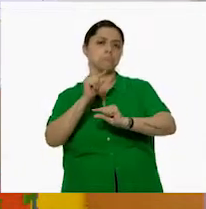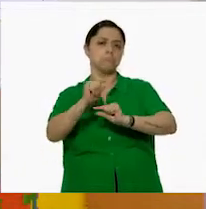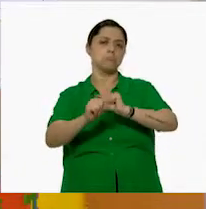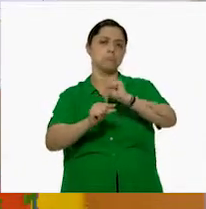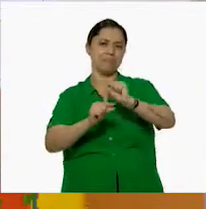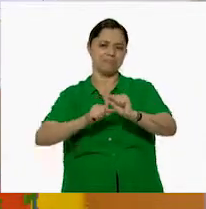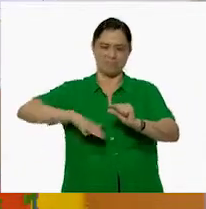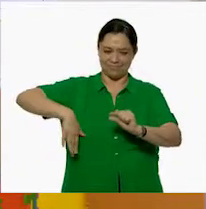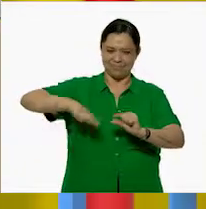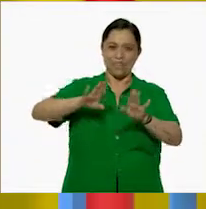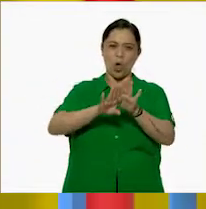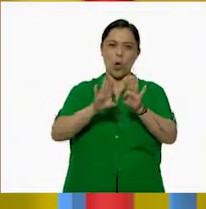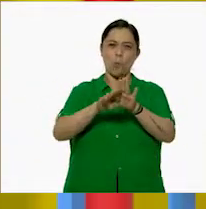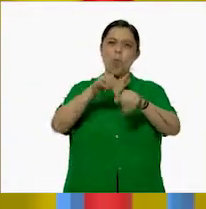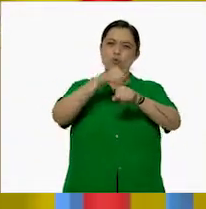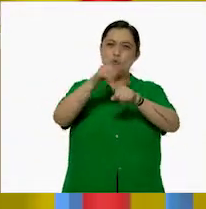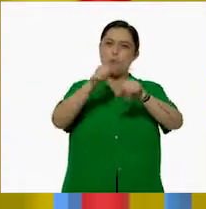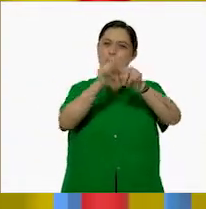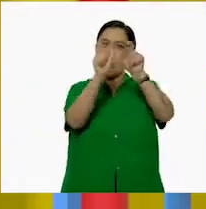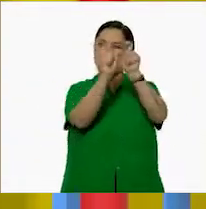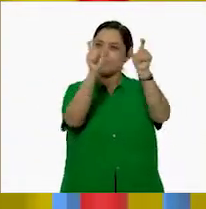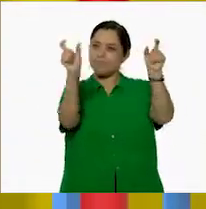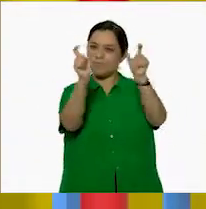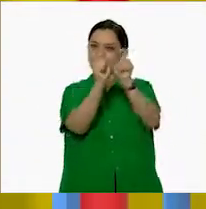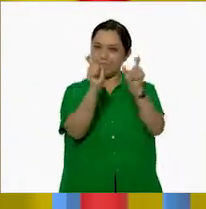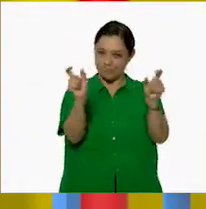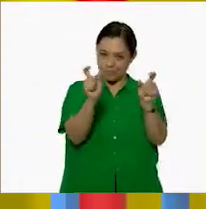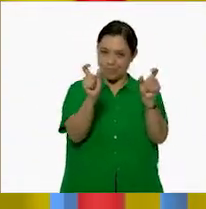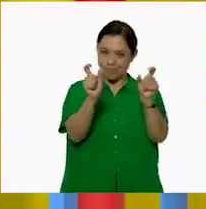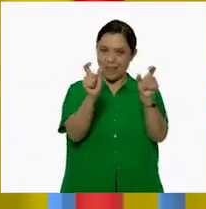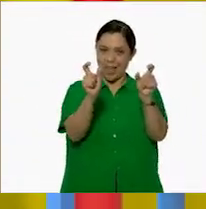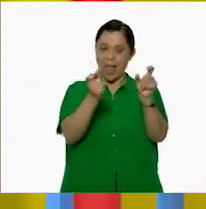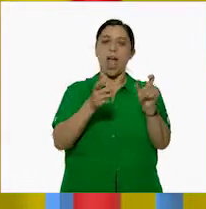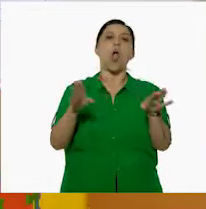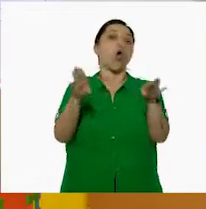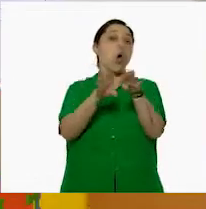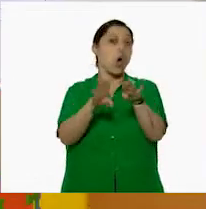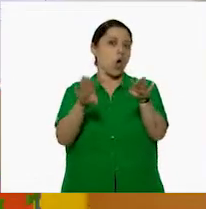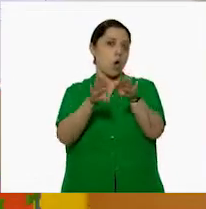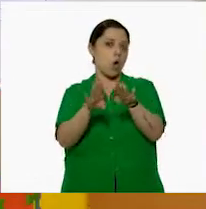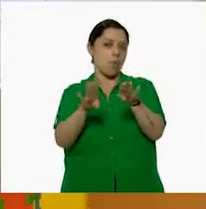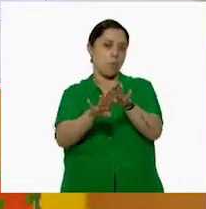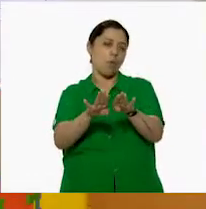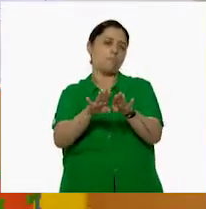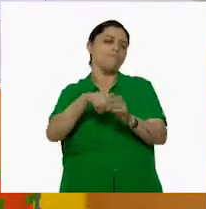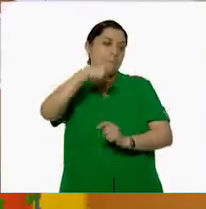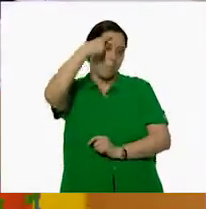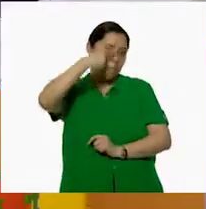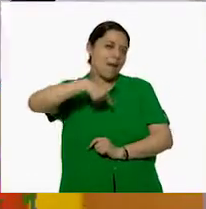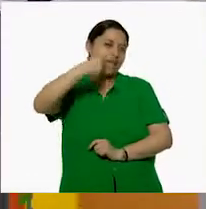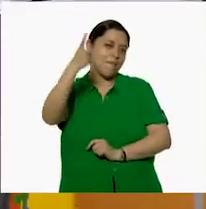de separar los números. Claro. Y podría quedar nuestra multiplicación de una forma más sencilla.